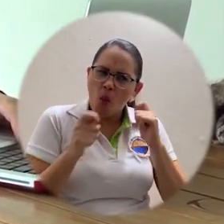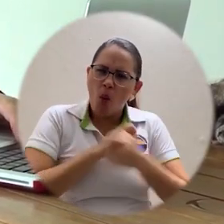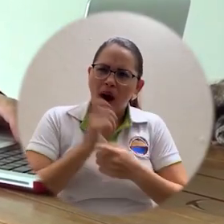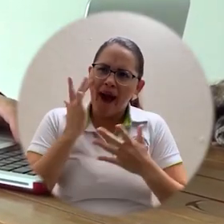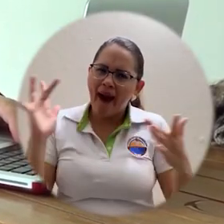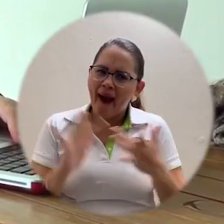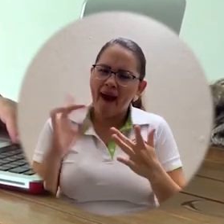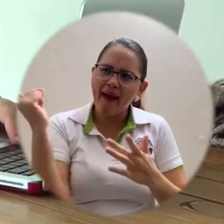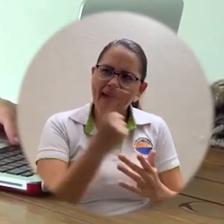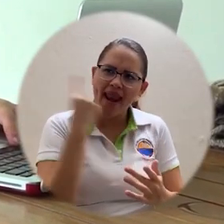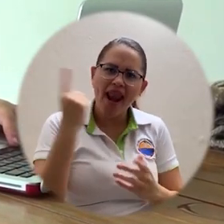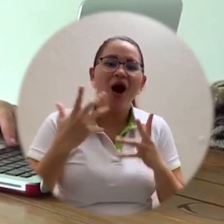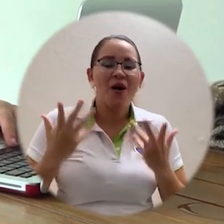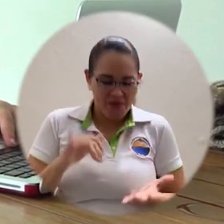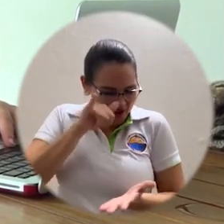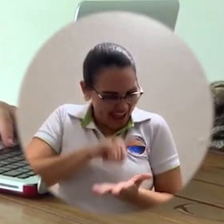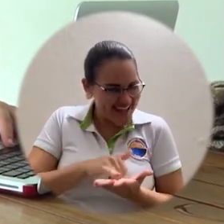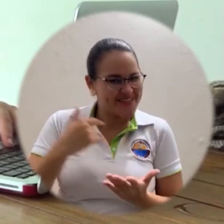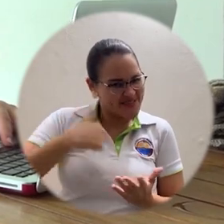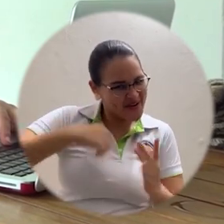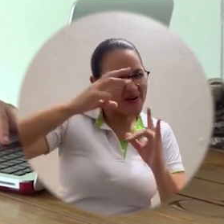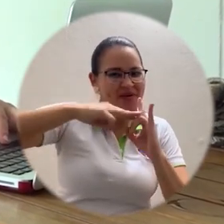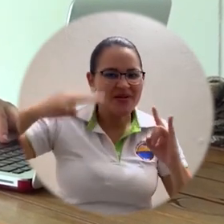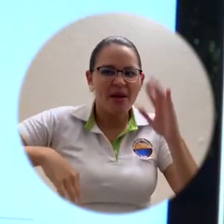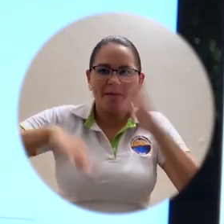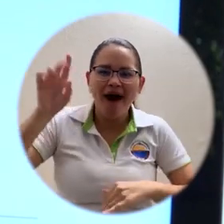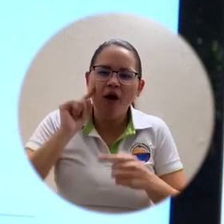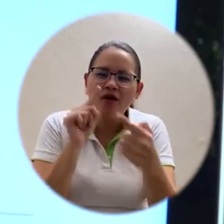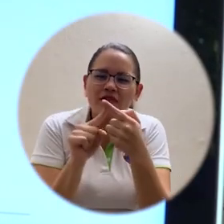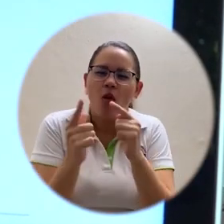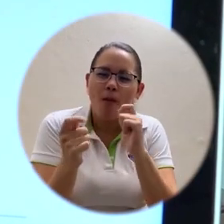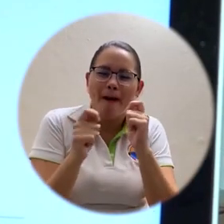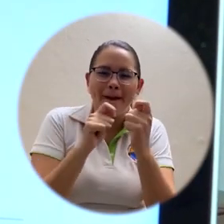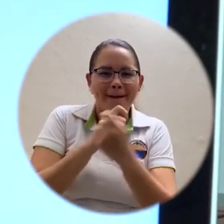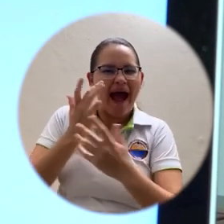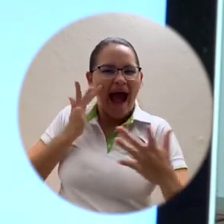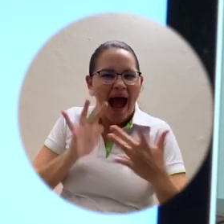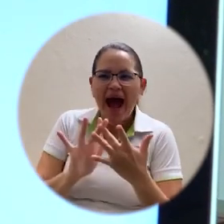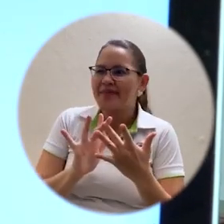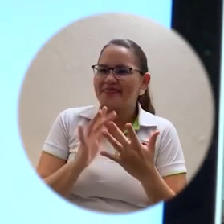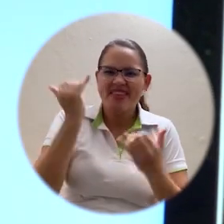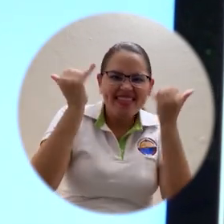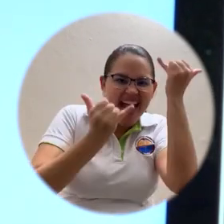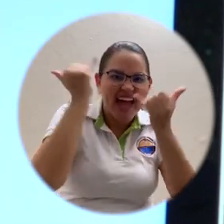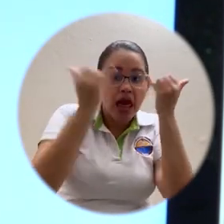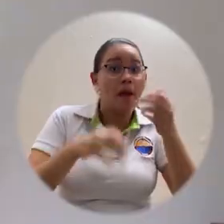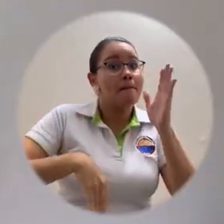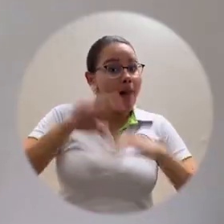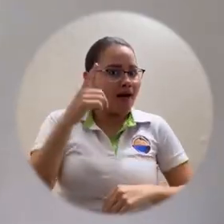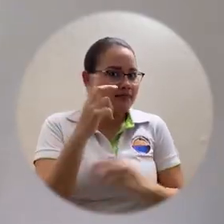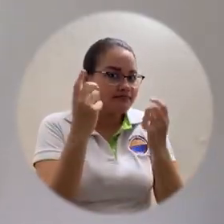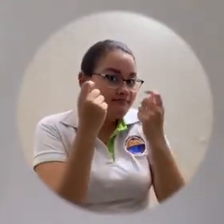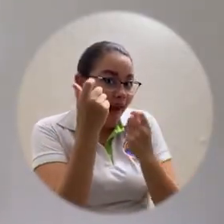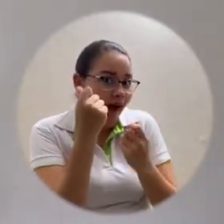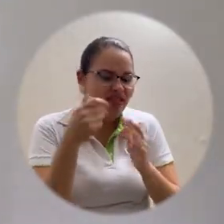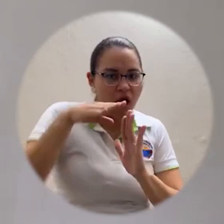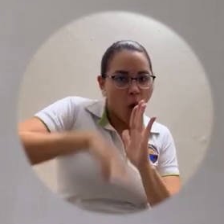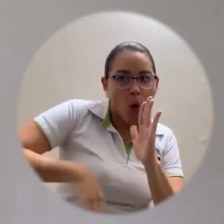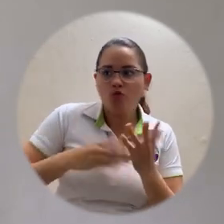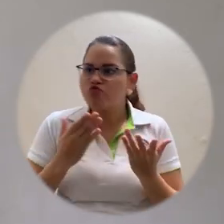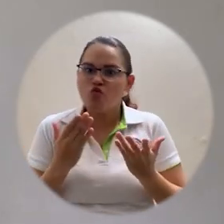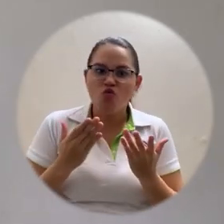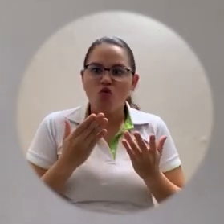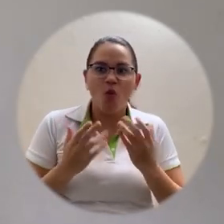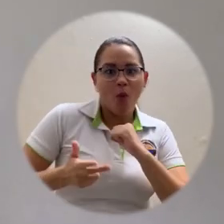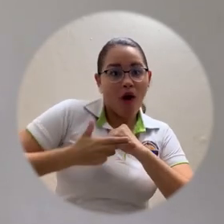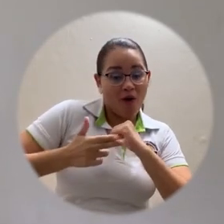todo ese ámbito de camino hasta ahora, hemos aprendido nosotros a hacer diseño, modelación, hacer el tema de costo y hacer el prototipo al